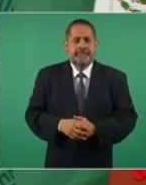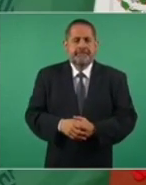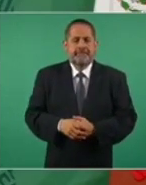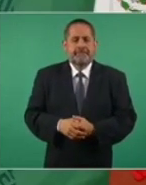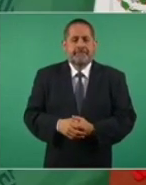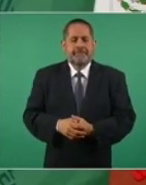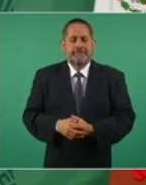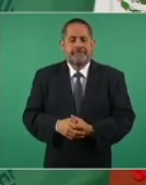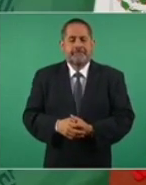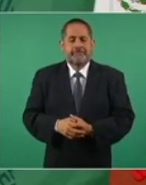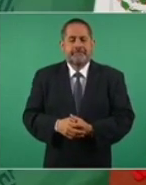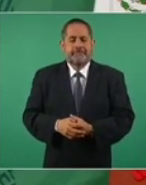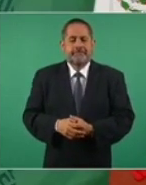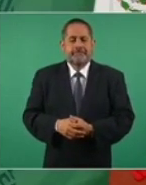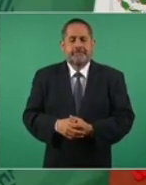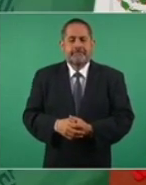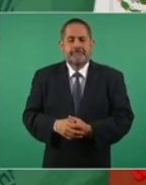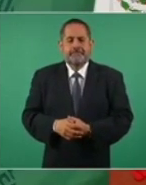estelar